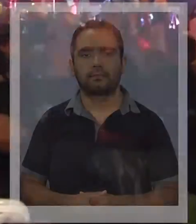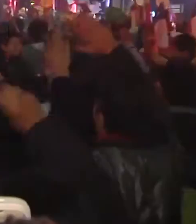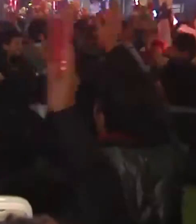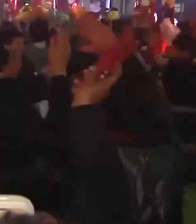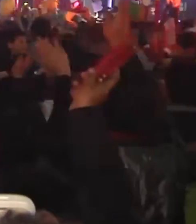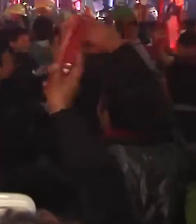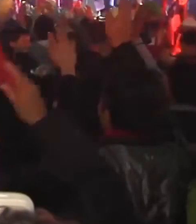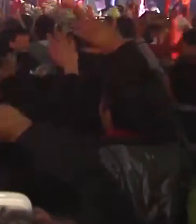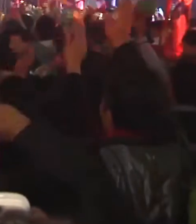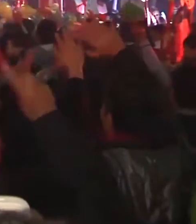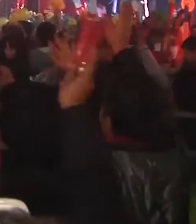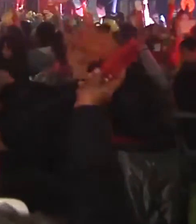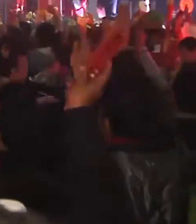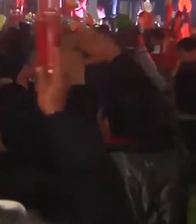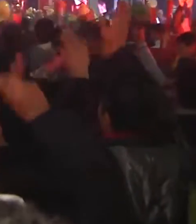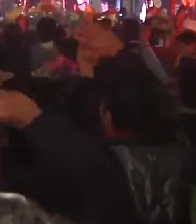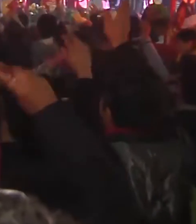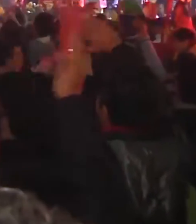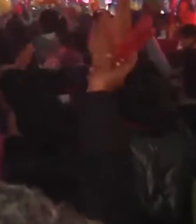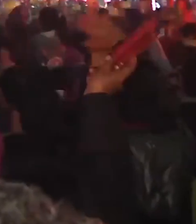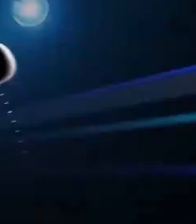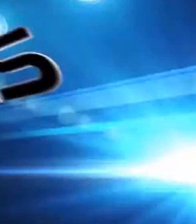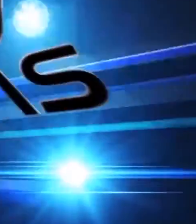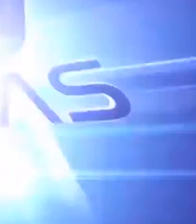¡Gracias! ¡Gracias!